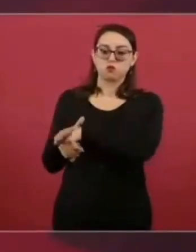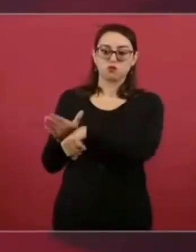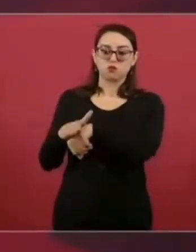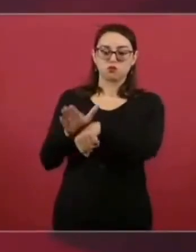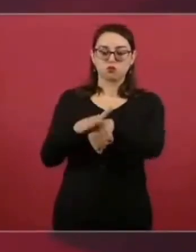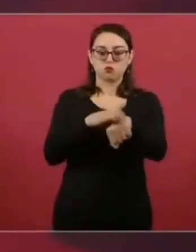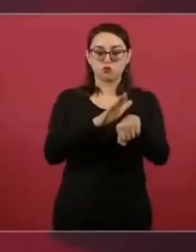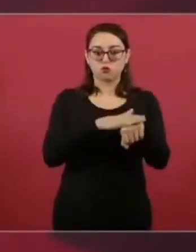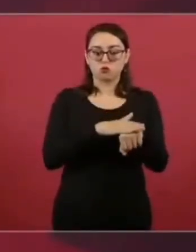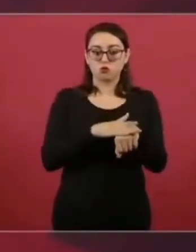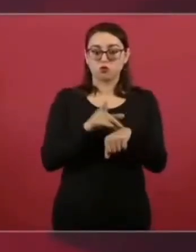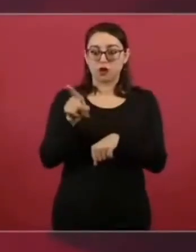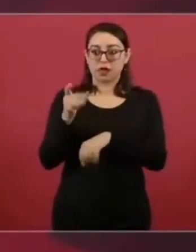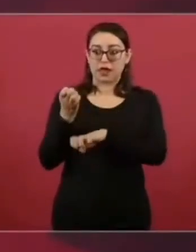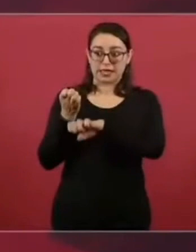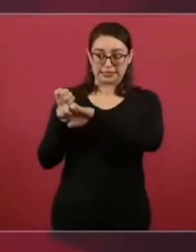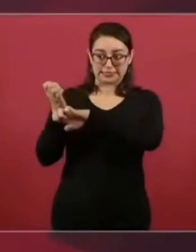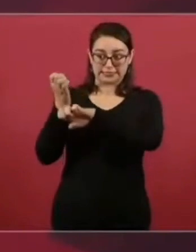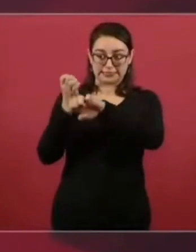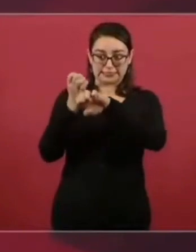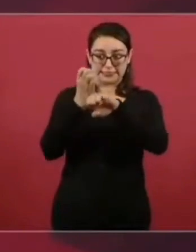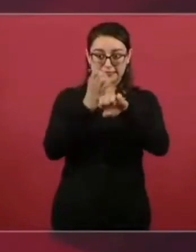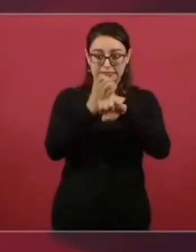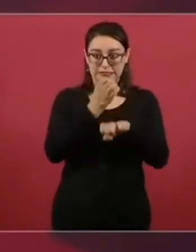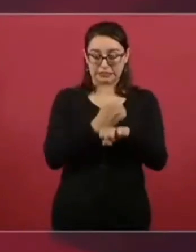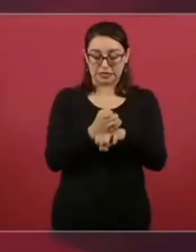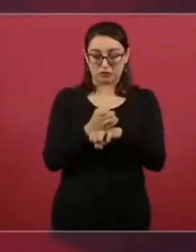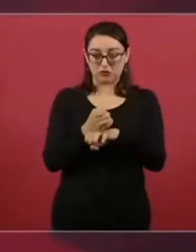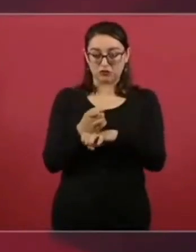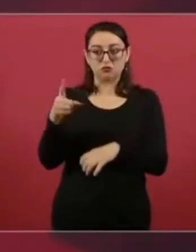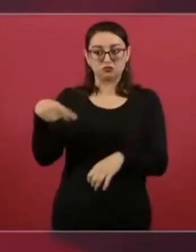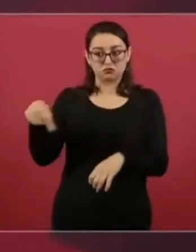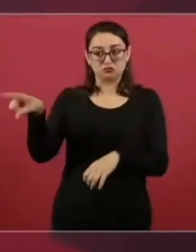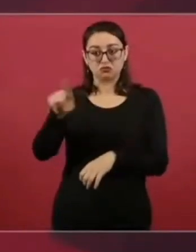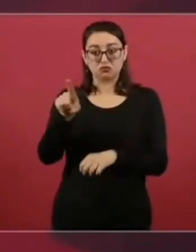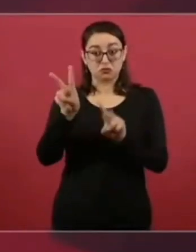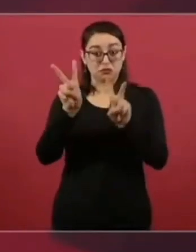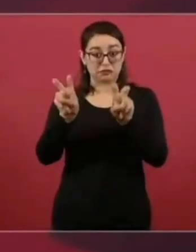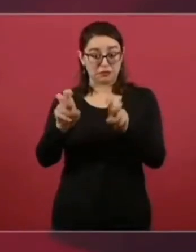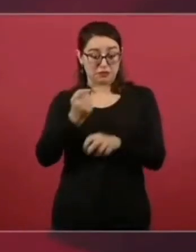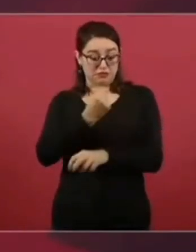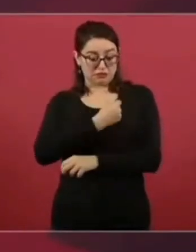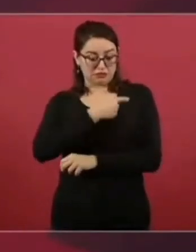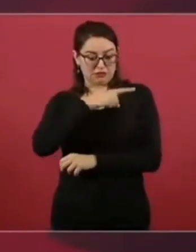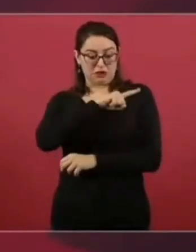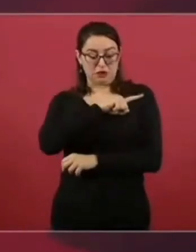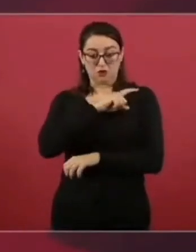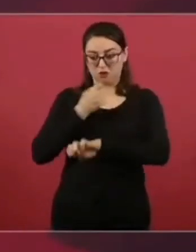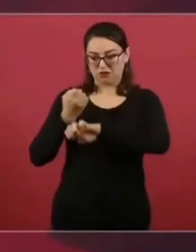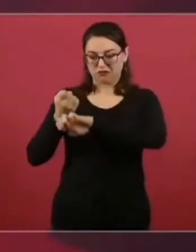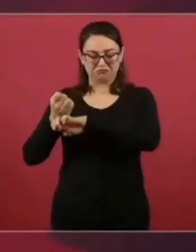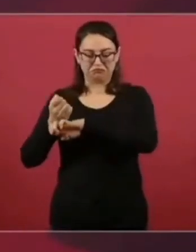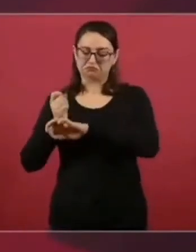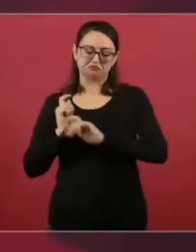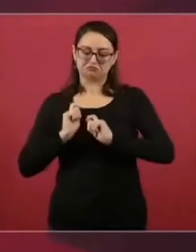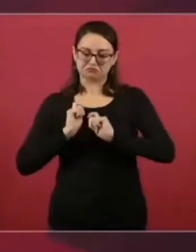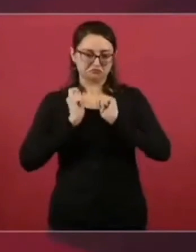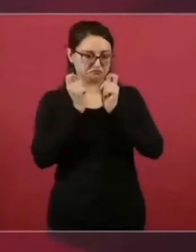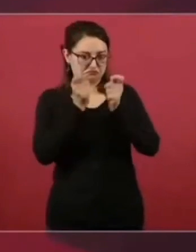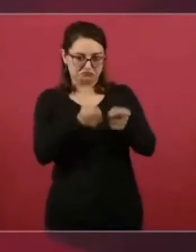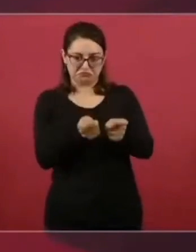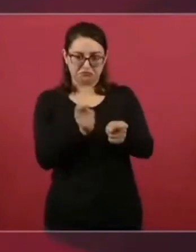estados que ya firmaron el convenio para federalizar